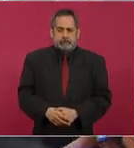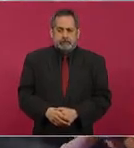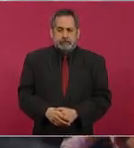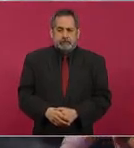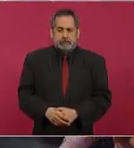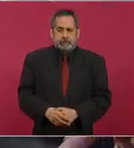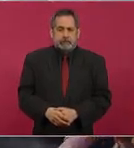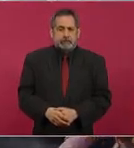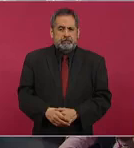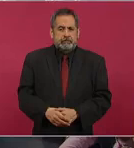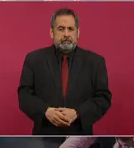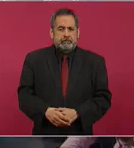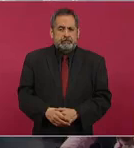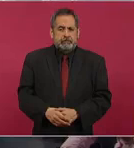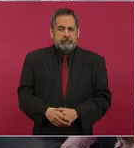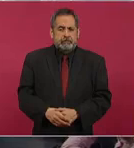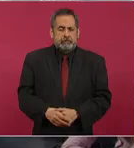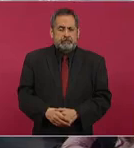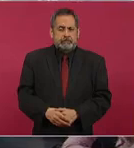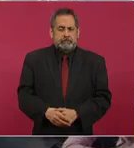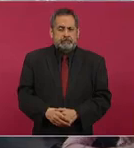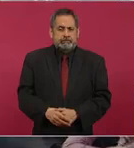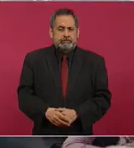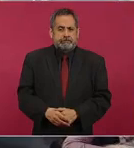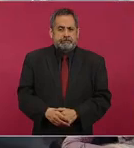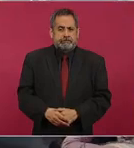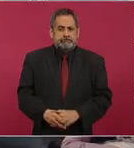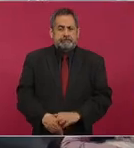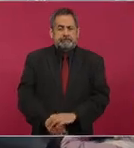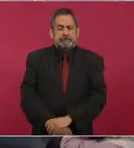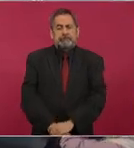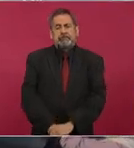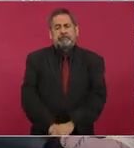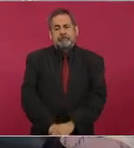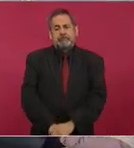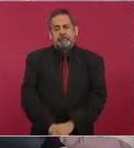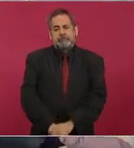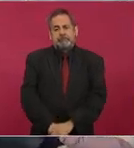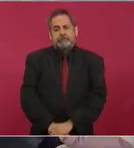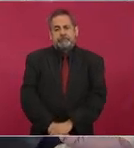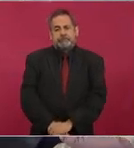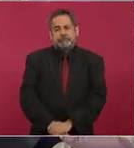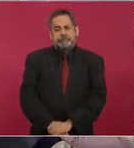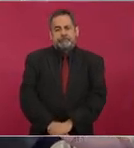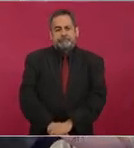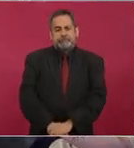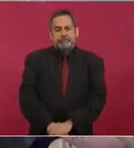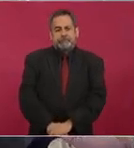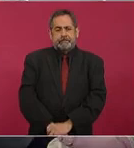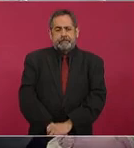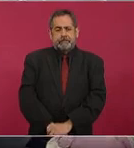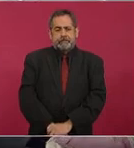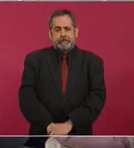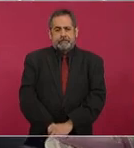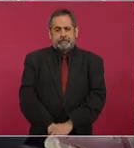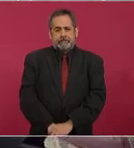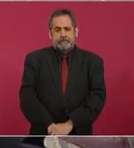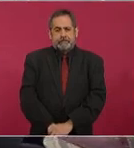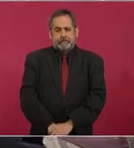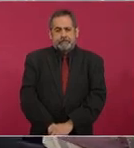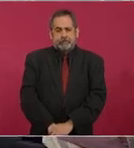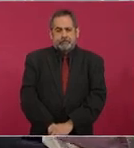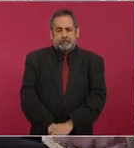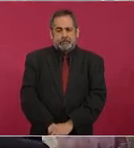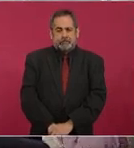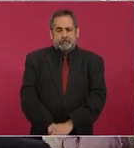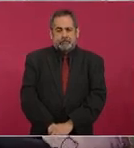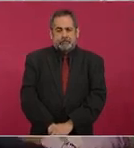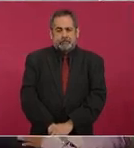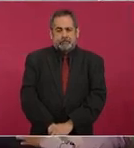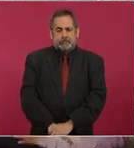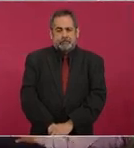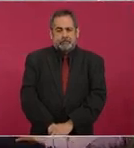García